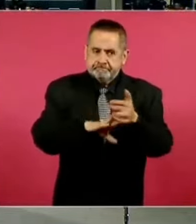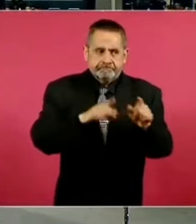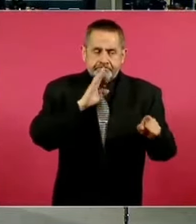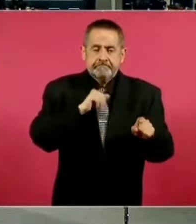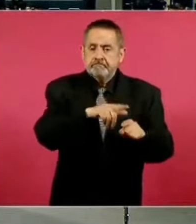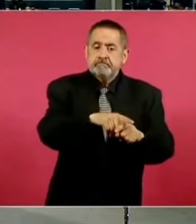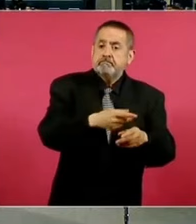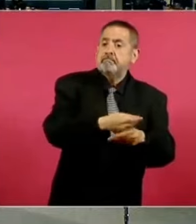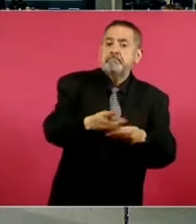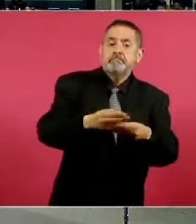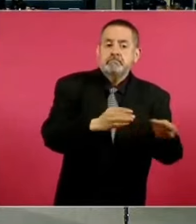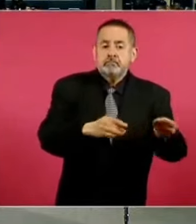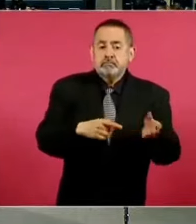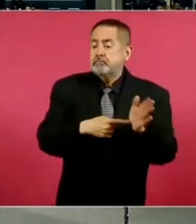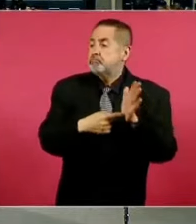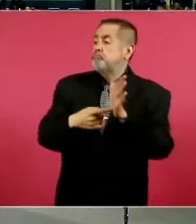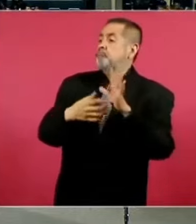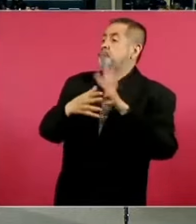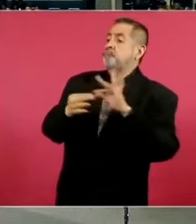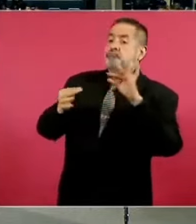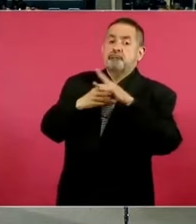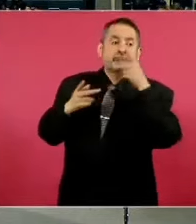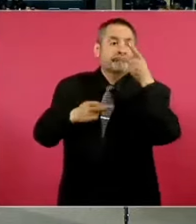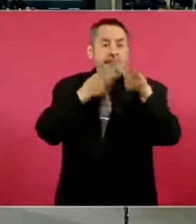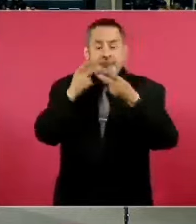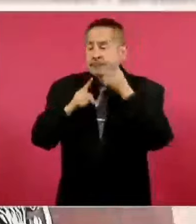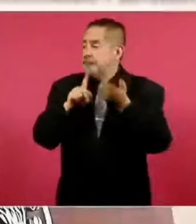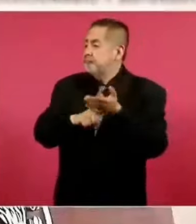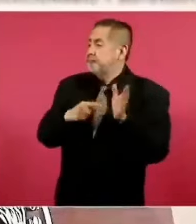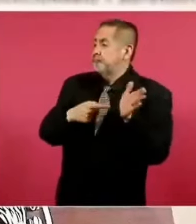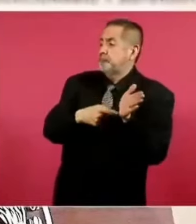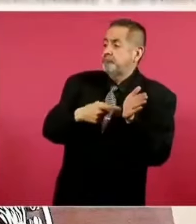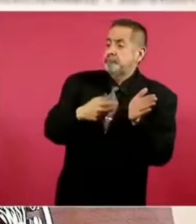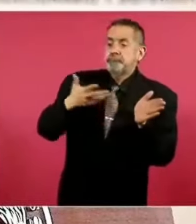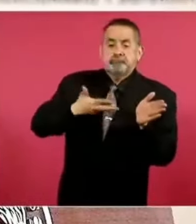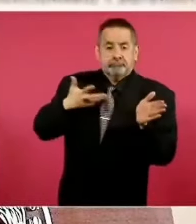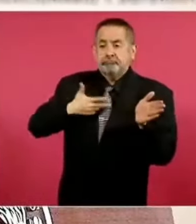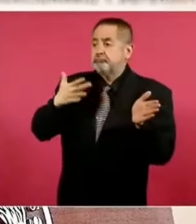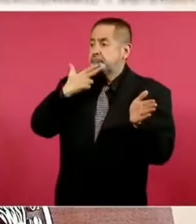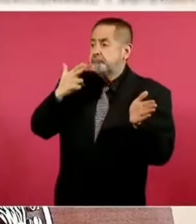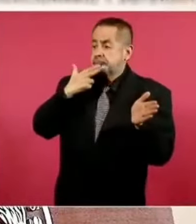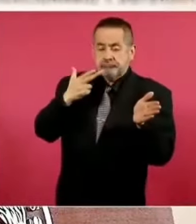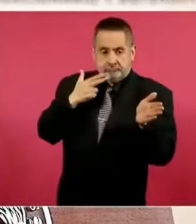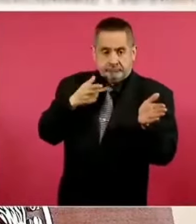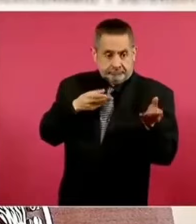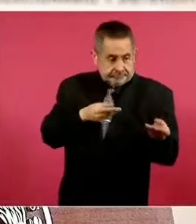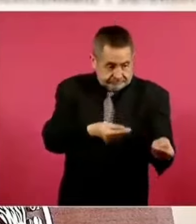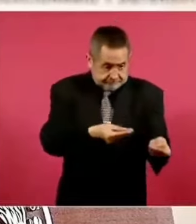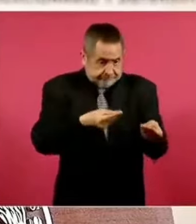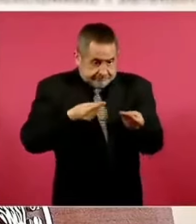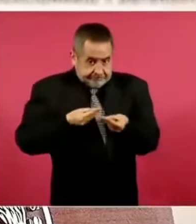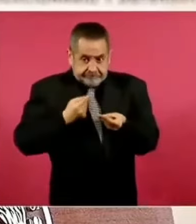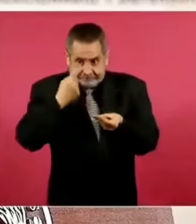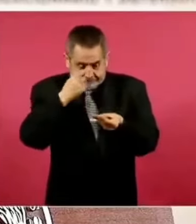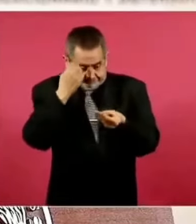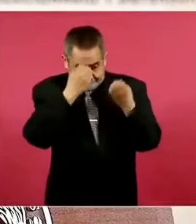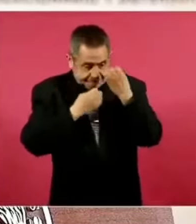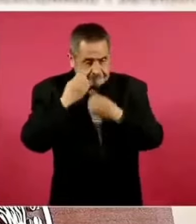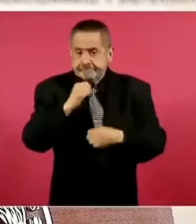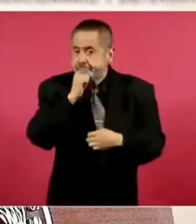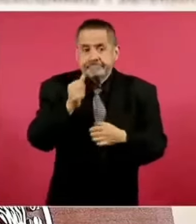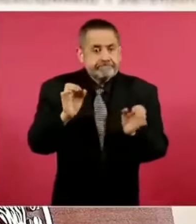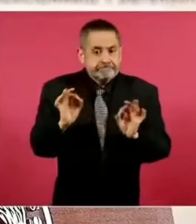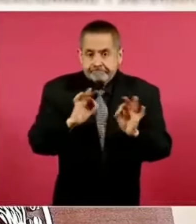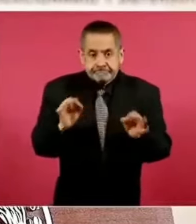posicionan el medicamento mediáticamente, pero no someten a la autoridad regulatoria los estudios para poder